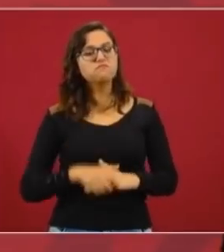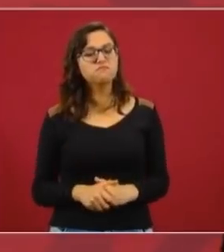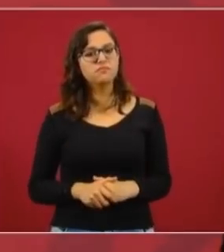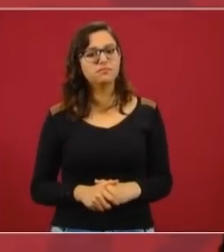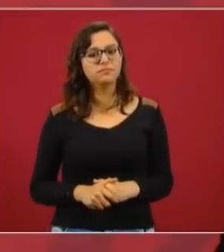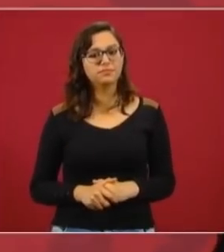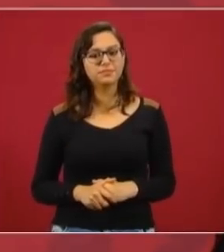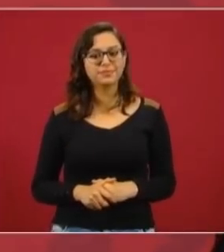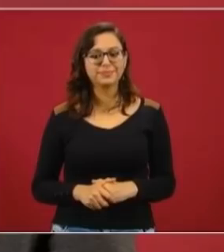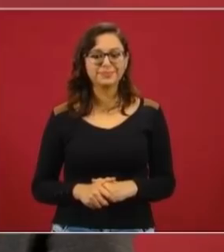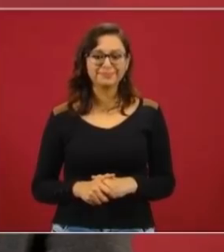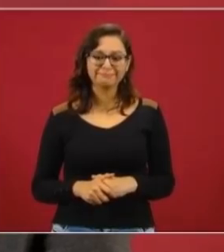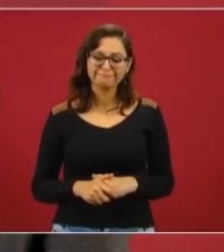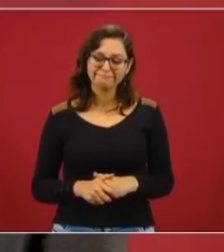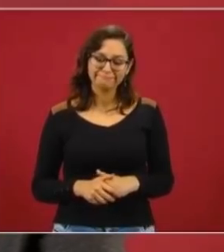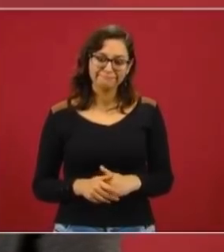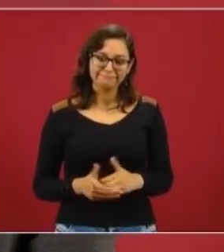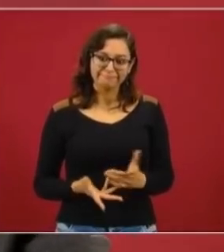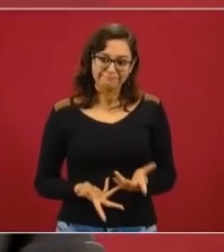Claro,